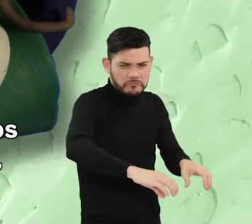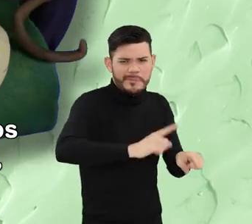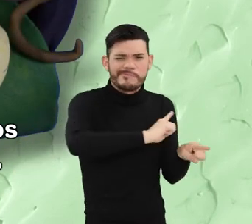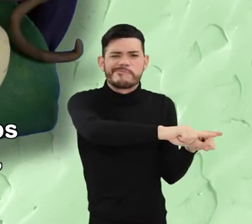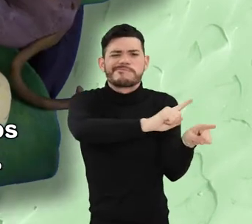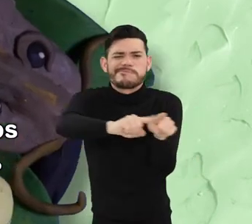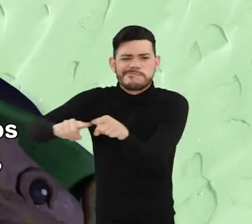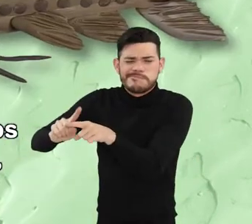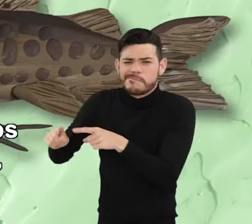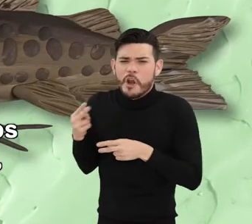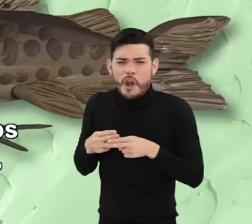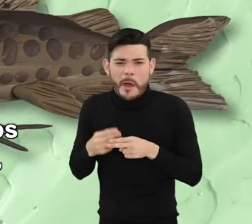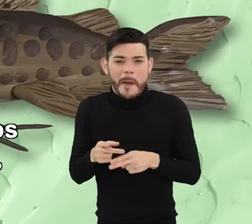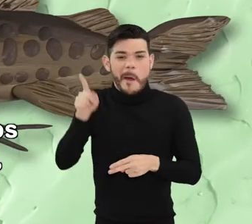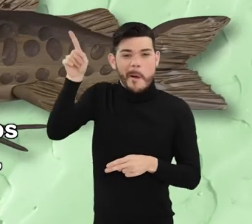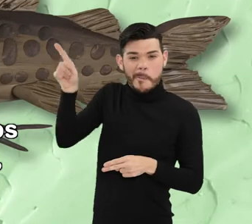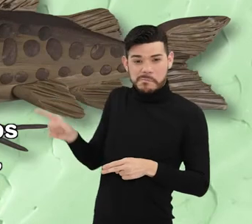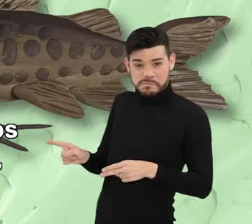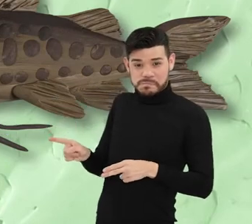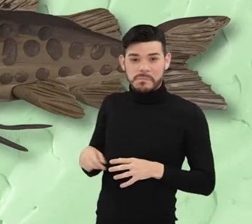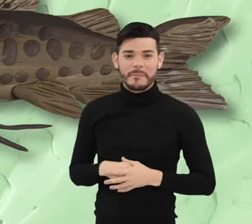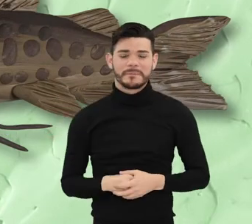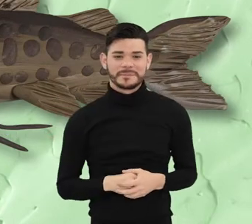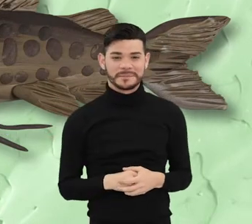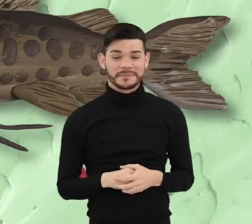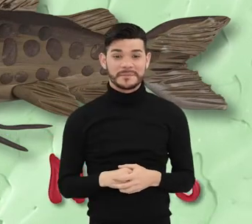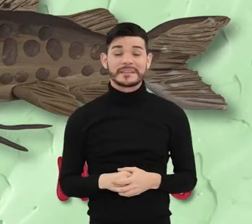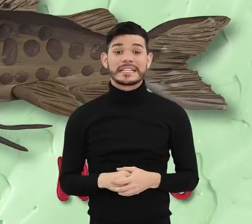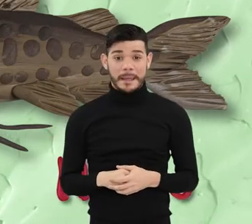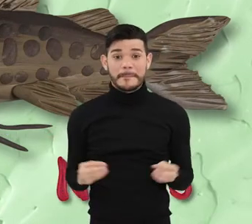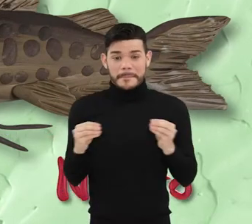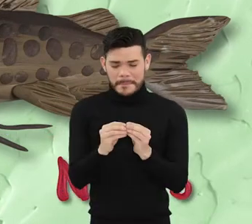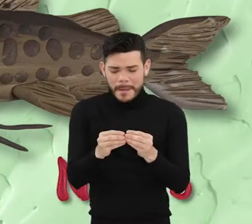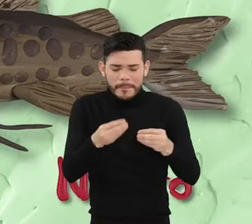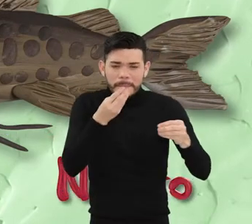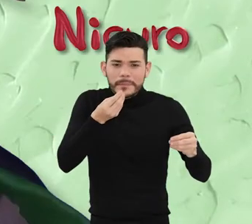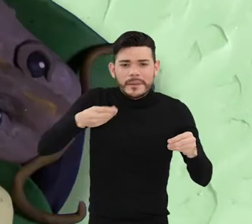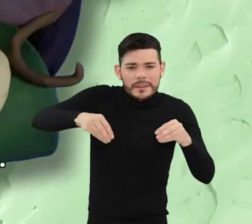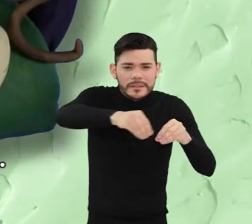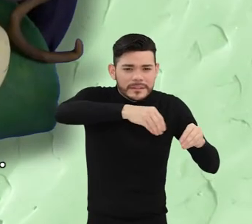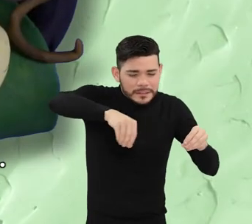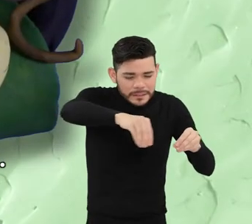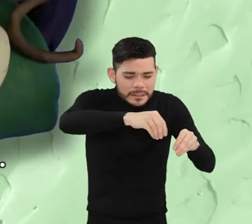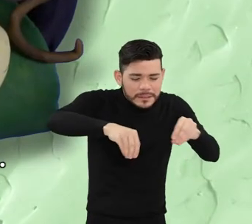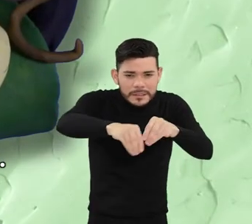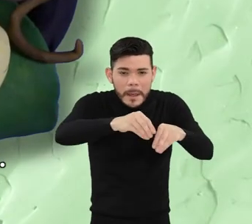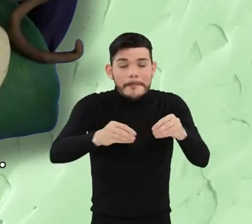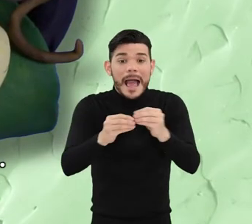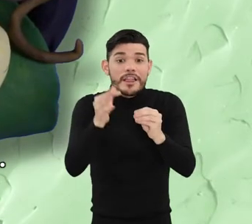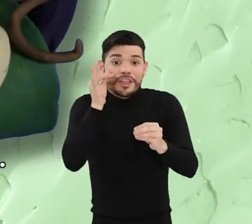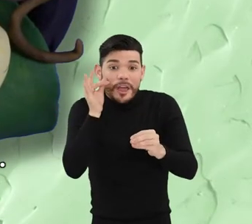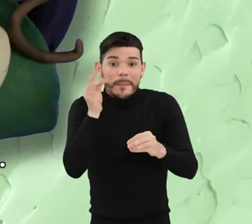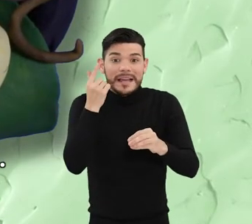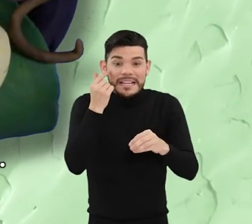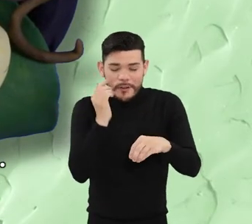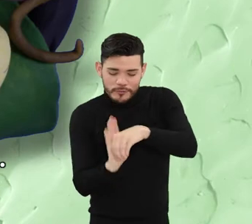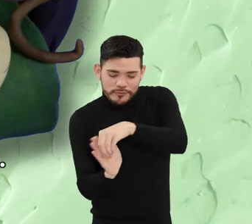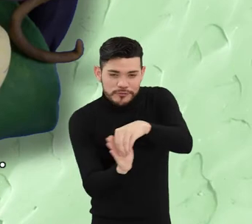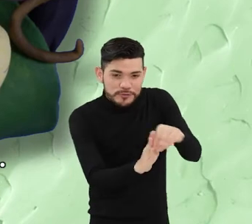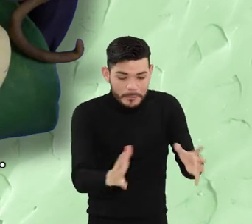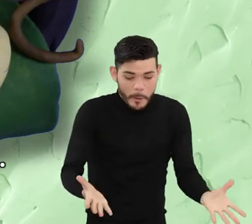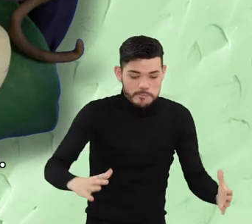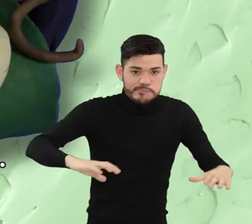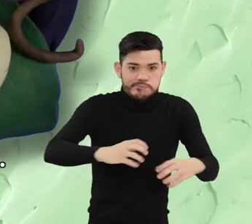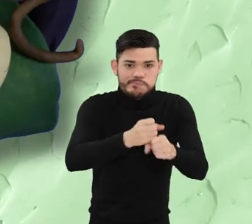diferentes pescados como bocachico, bagre, nicuro, entre otros. Se sazona todo al gusto, se le agrega